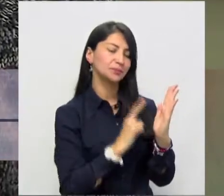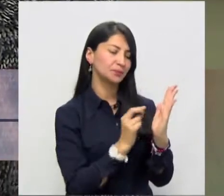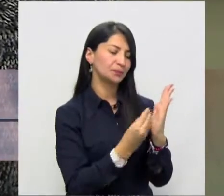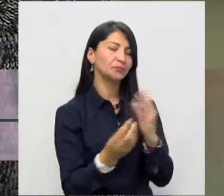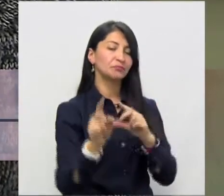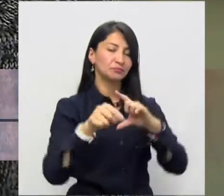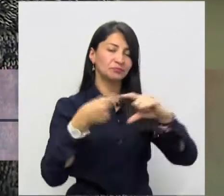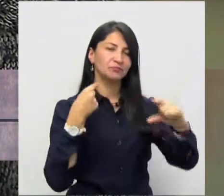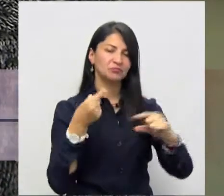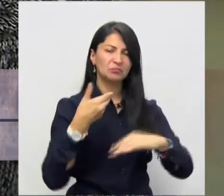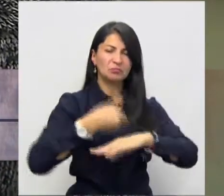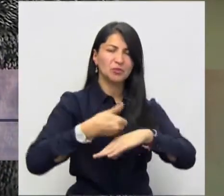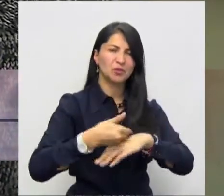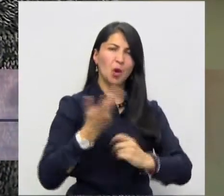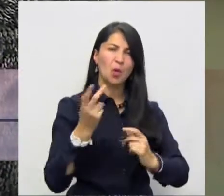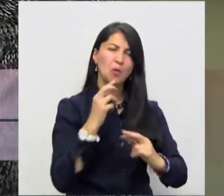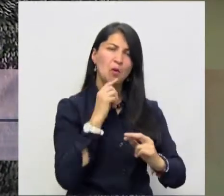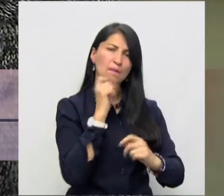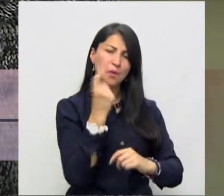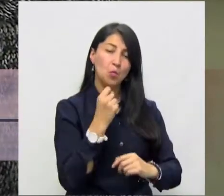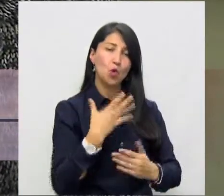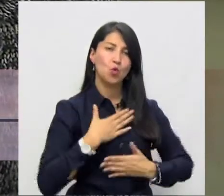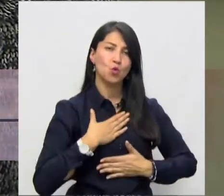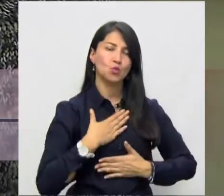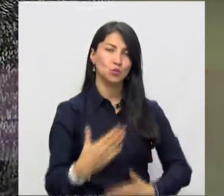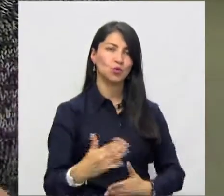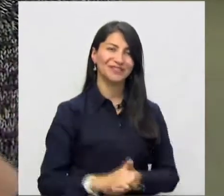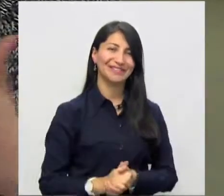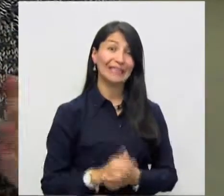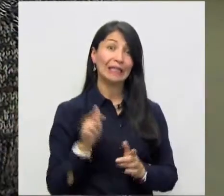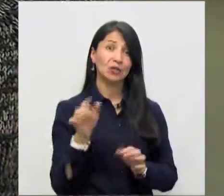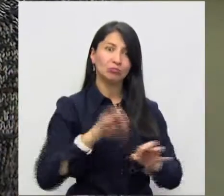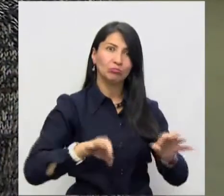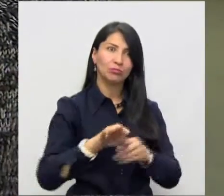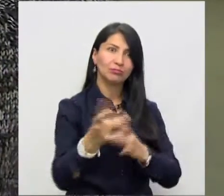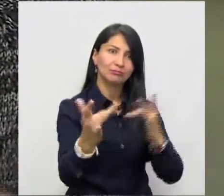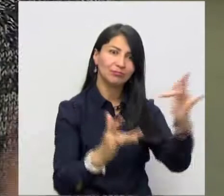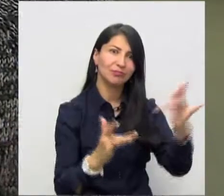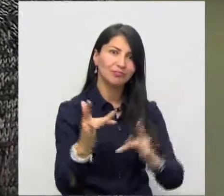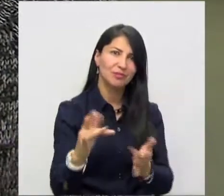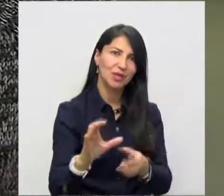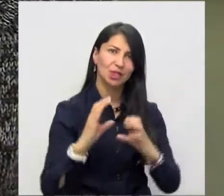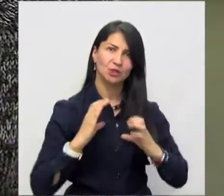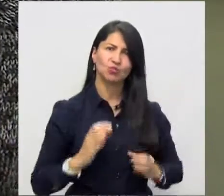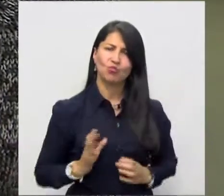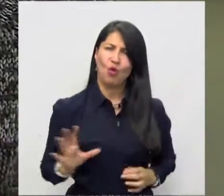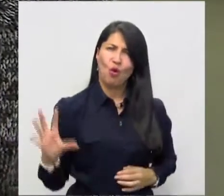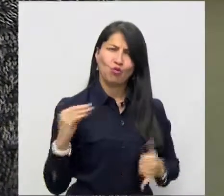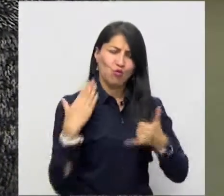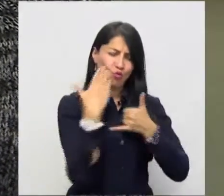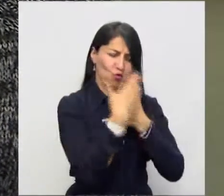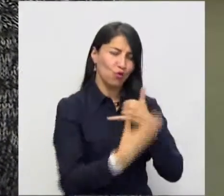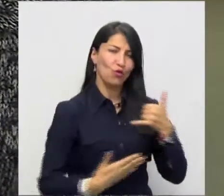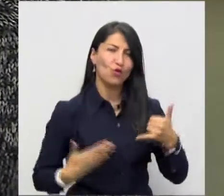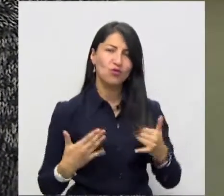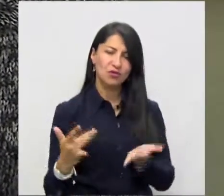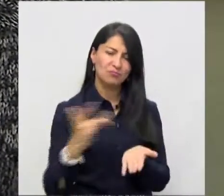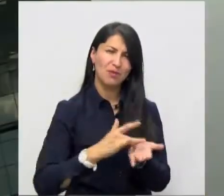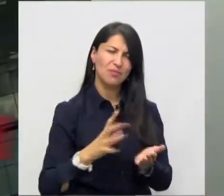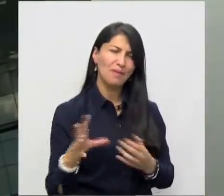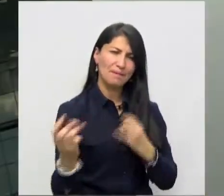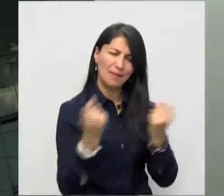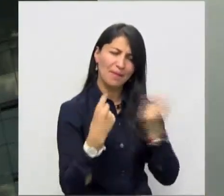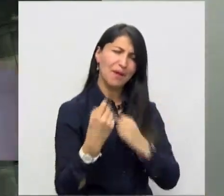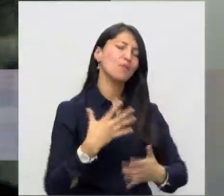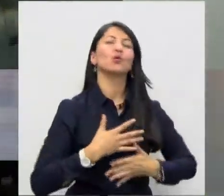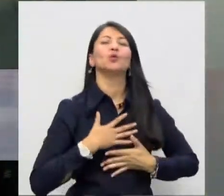hacen sus propuestas de preguntas. La idea es que la gente participe en todos los rincones del país de nuestra rendición de cuentas.